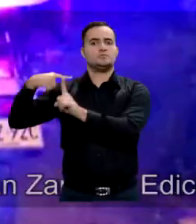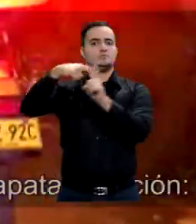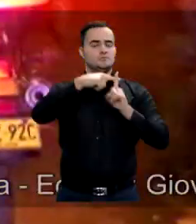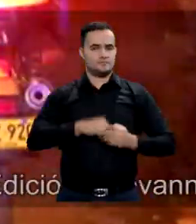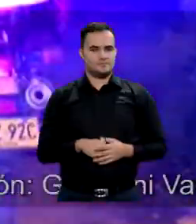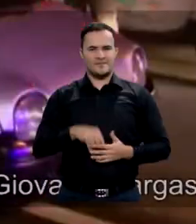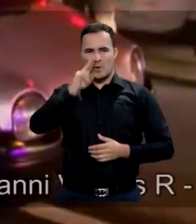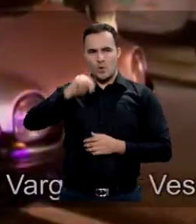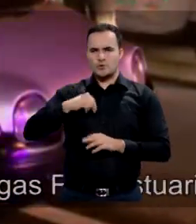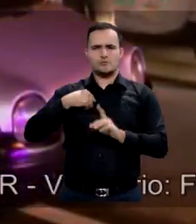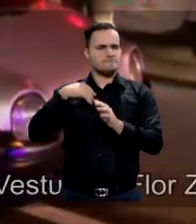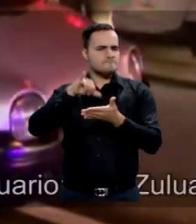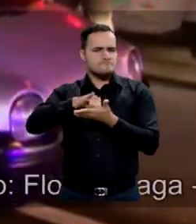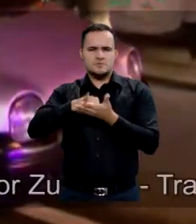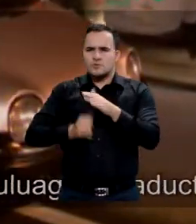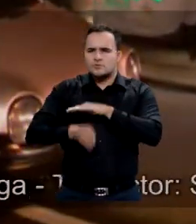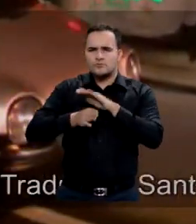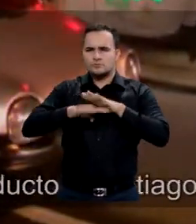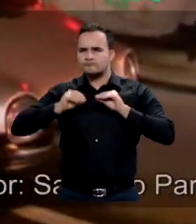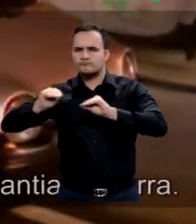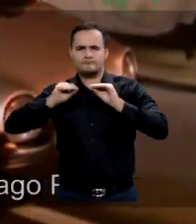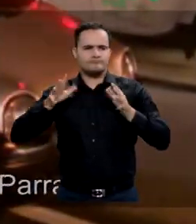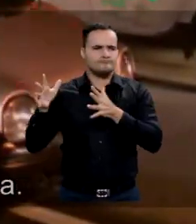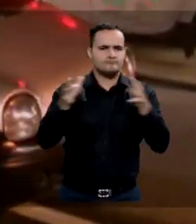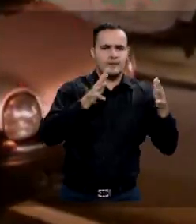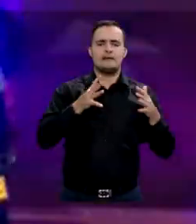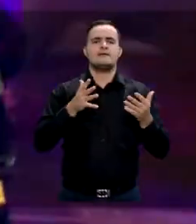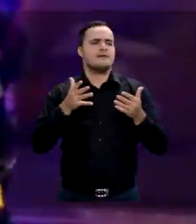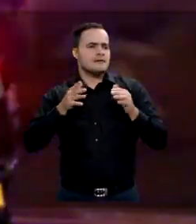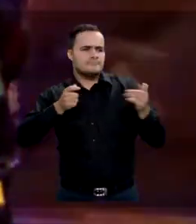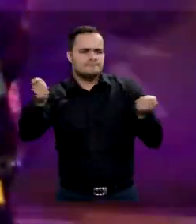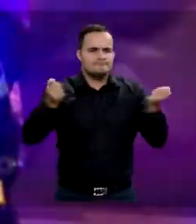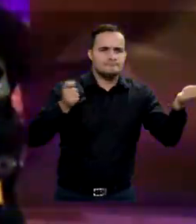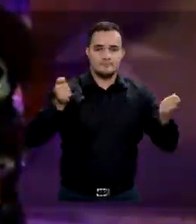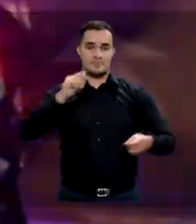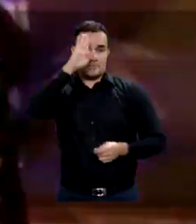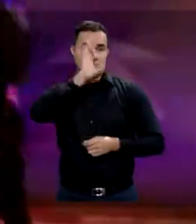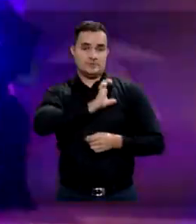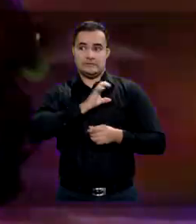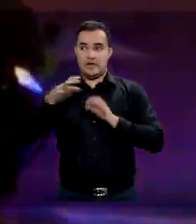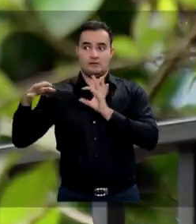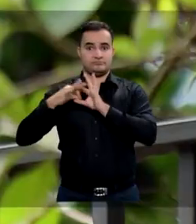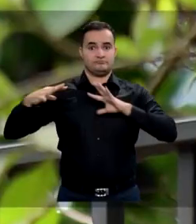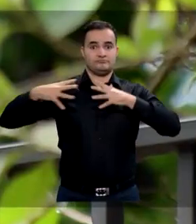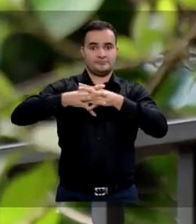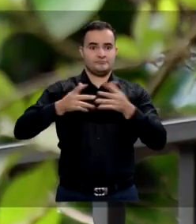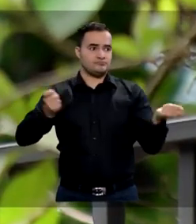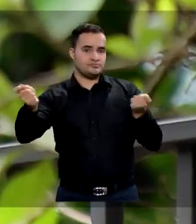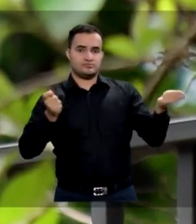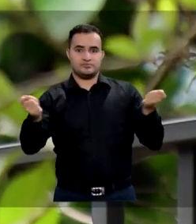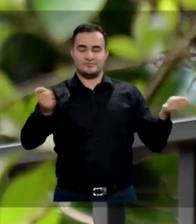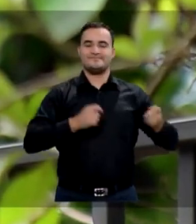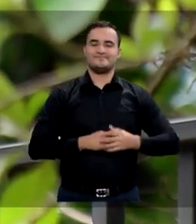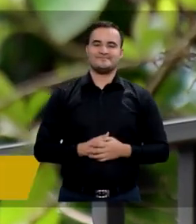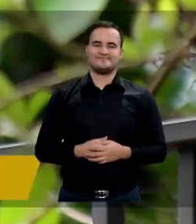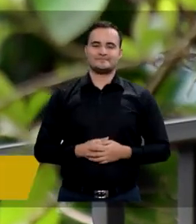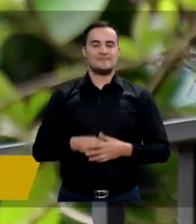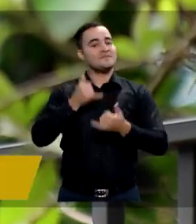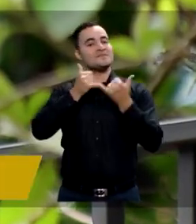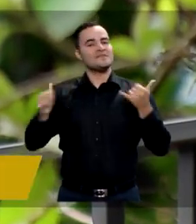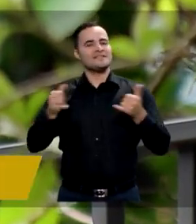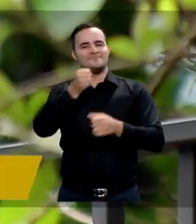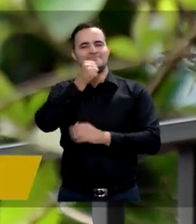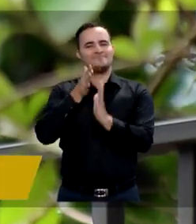prevención en todo el territorio, incluyendo puestos de control articulados con la Policía Metropolitana. Terminamos otra emisión de